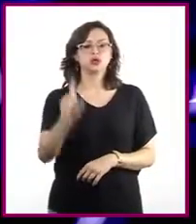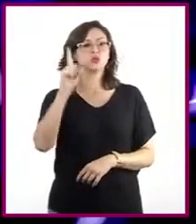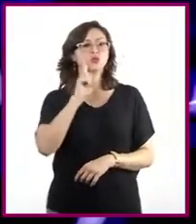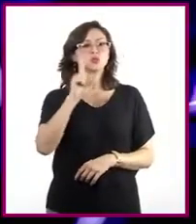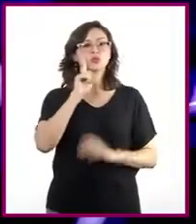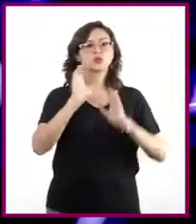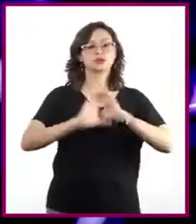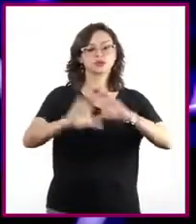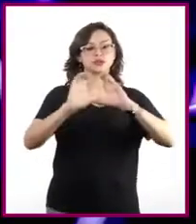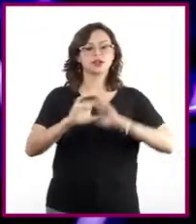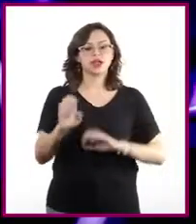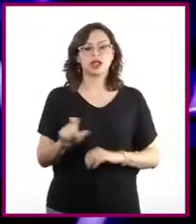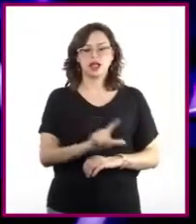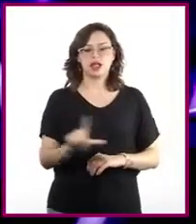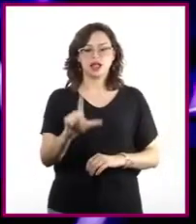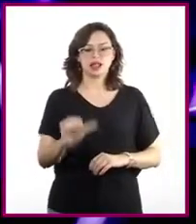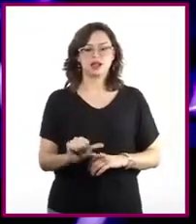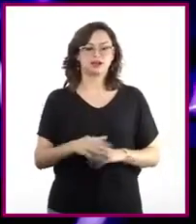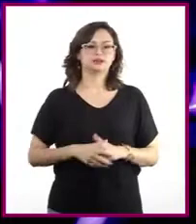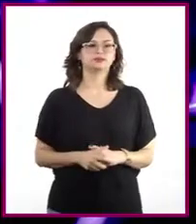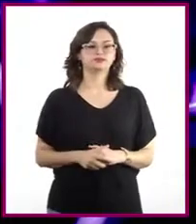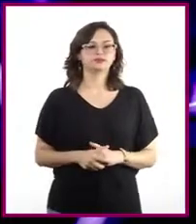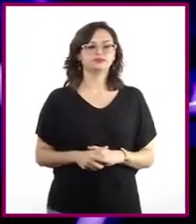la cantante Ella Fitzgerald.